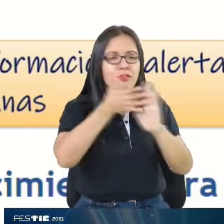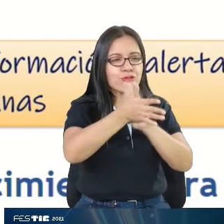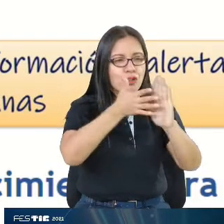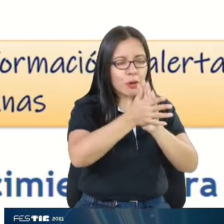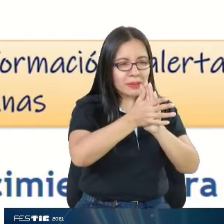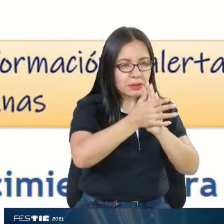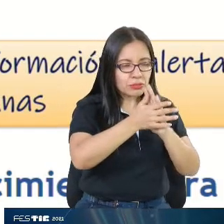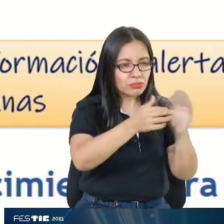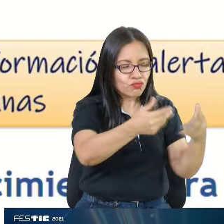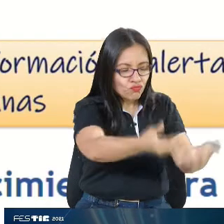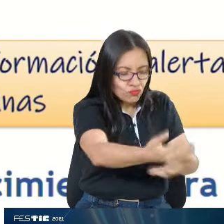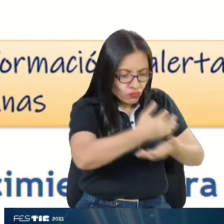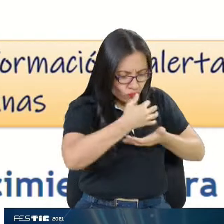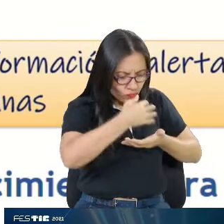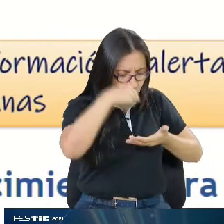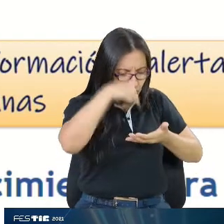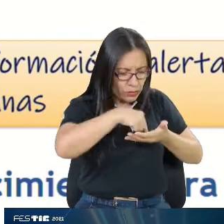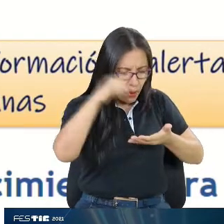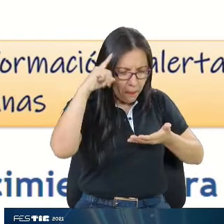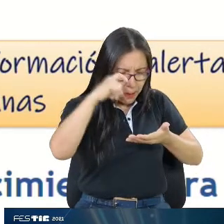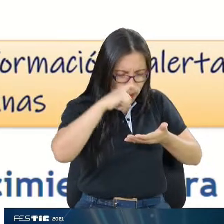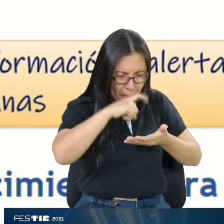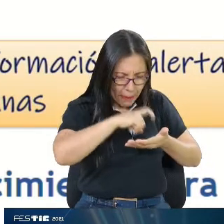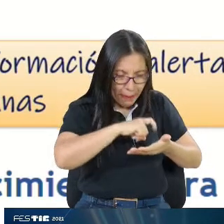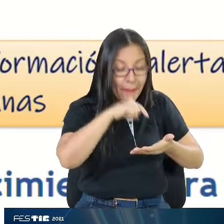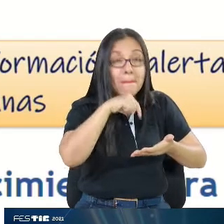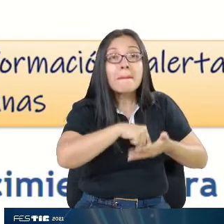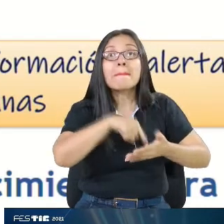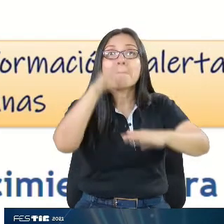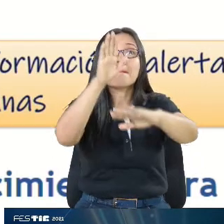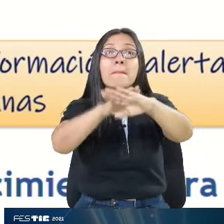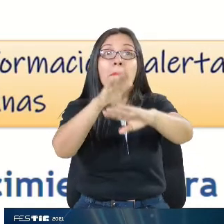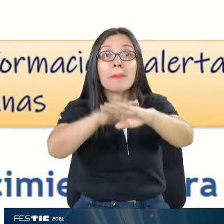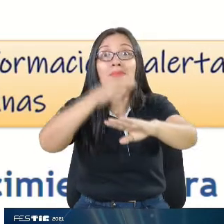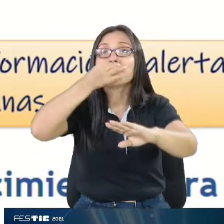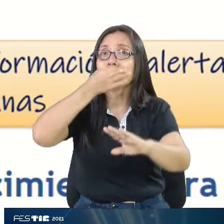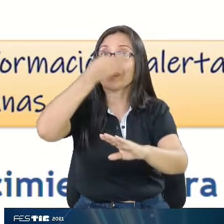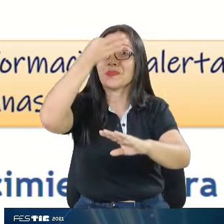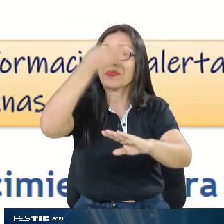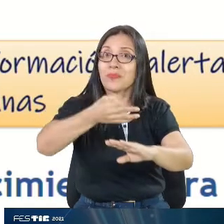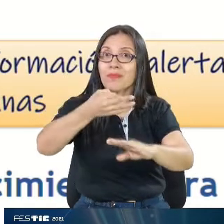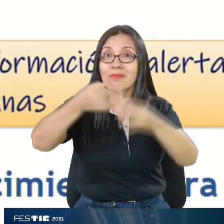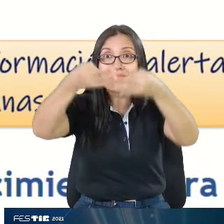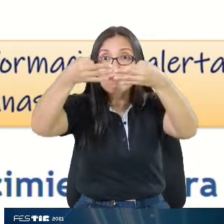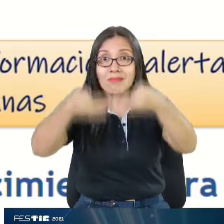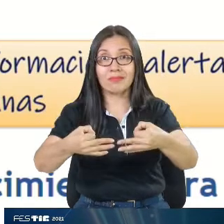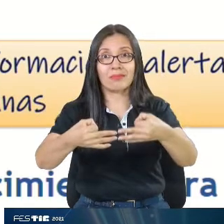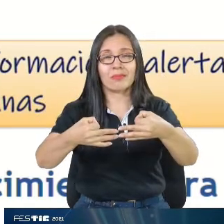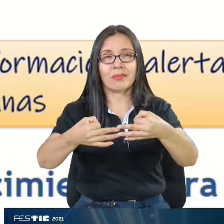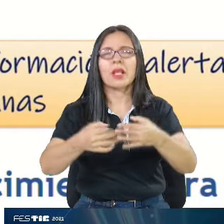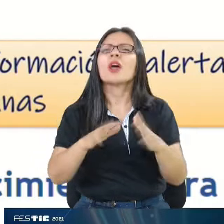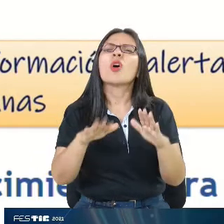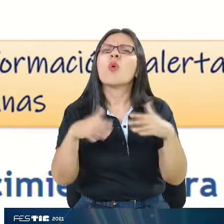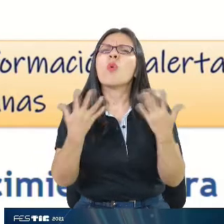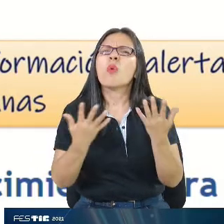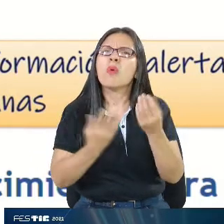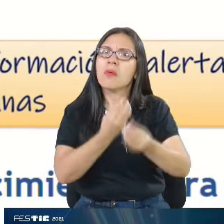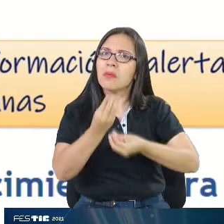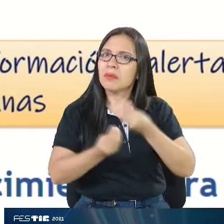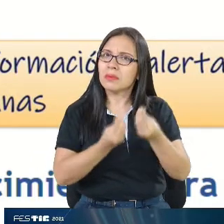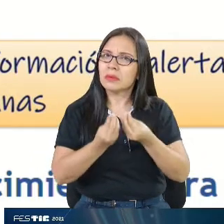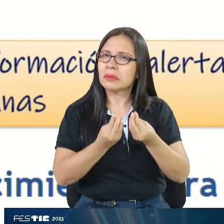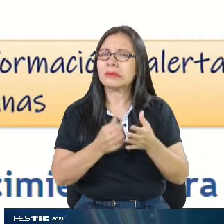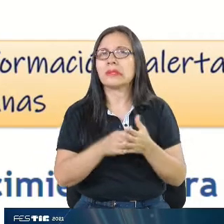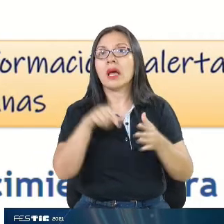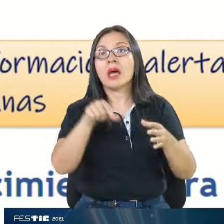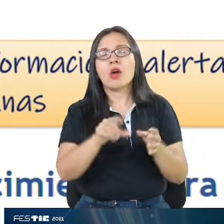generemos alertas oportunas y verídicas. Y esto cómo se logra se hace a través de un equipo de profesionales